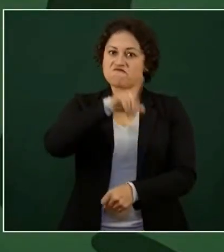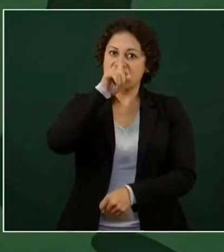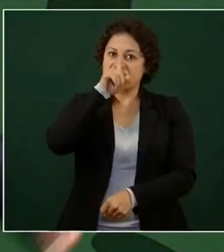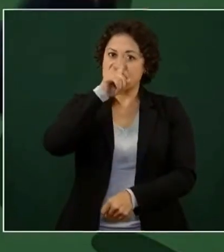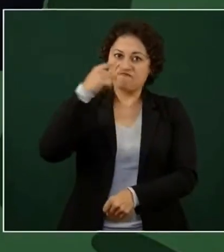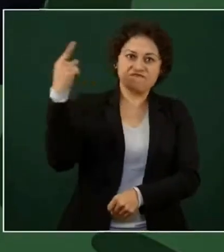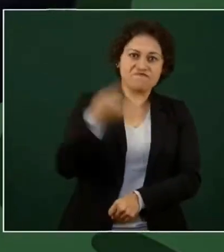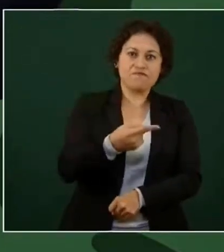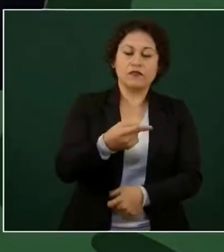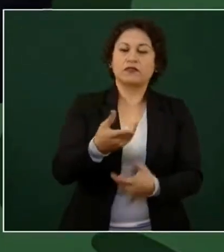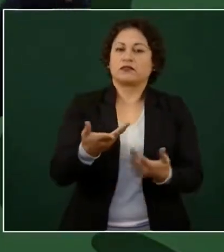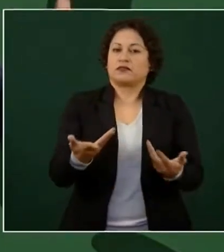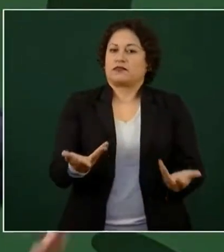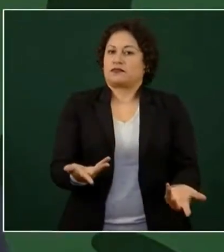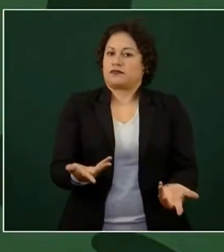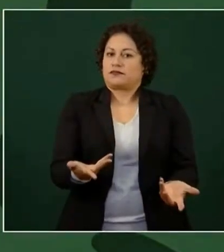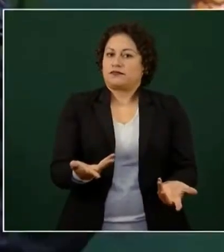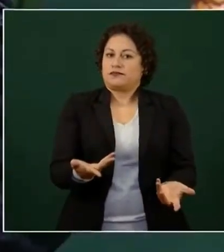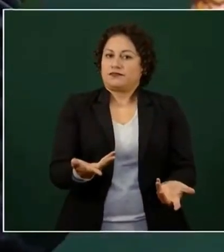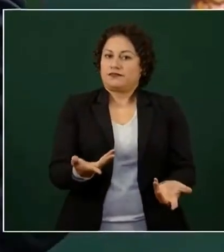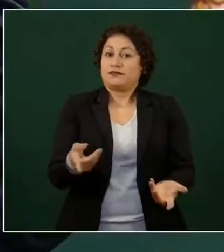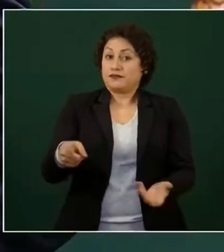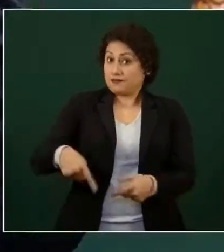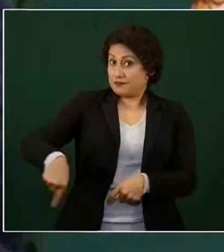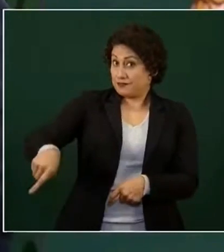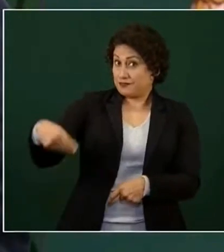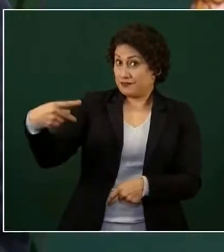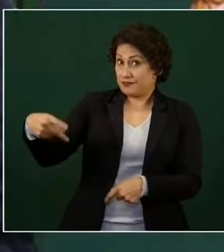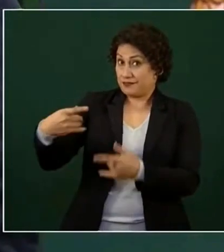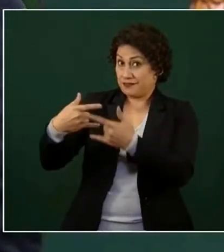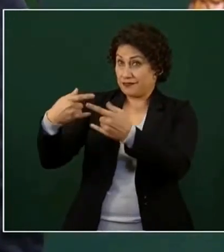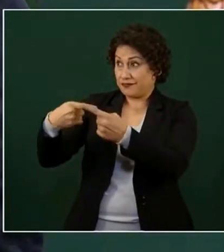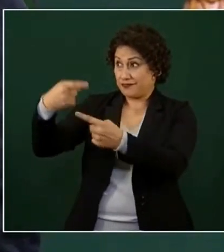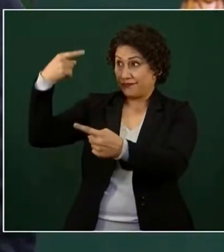O sea, no estoy inventando nada.